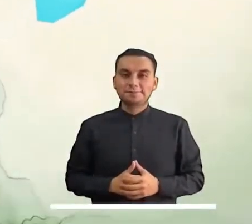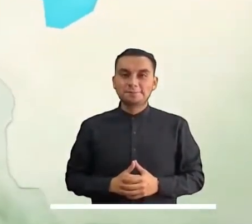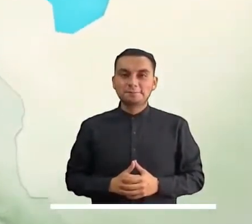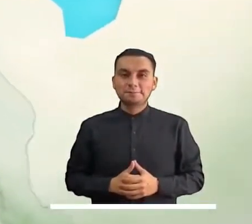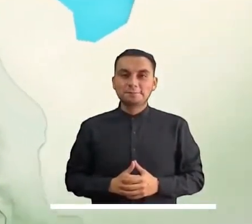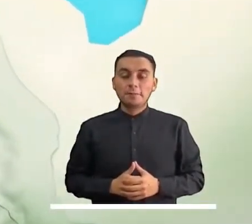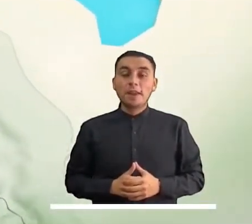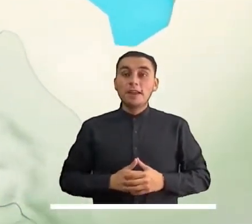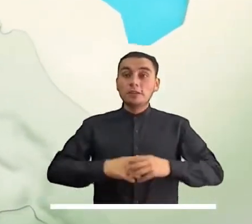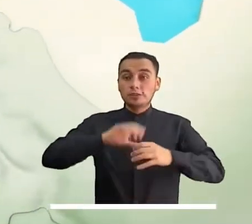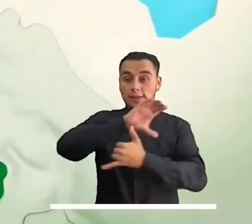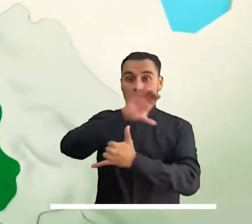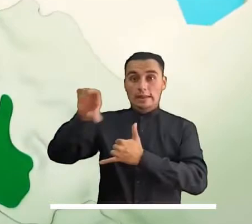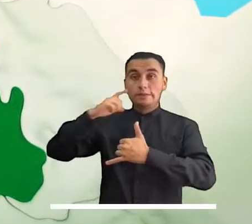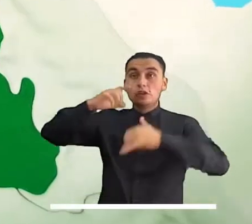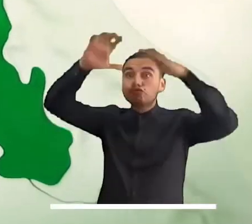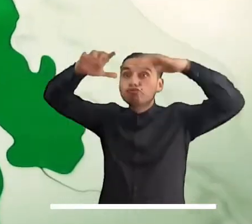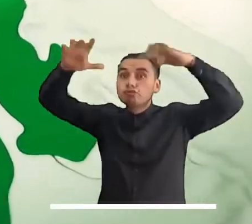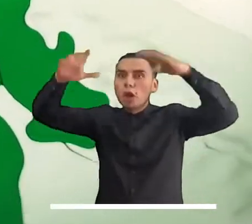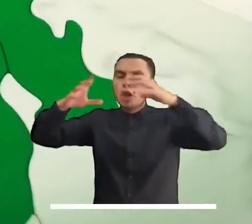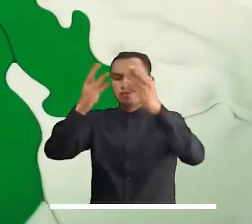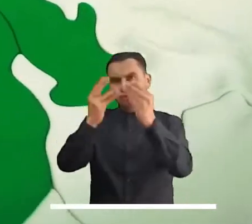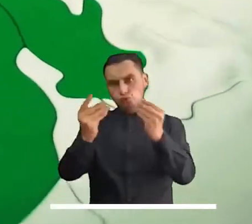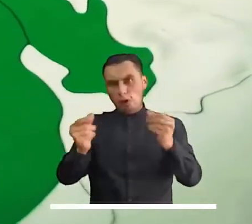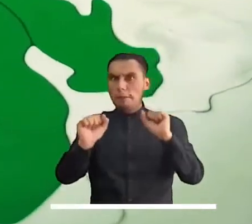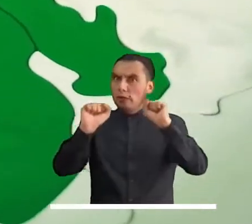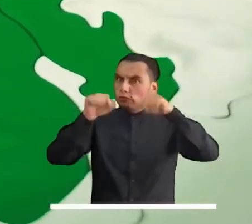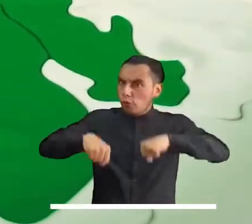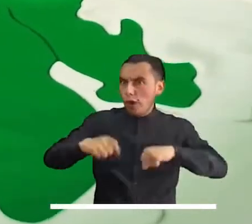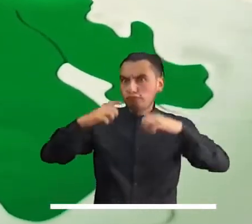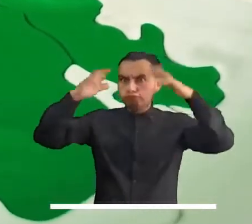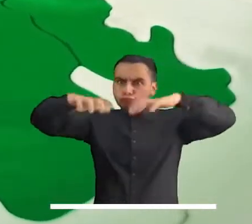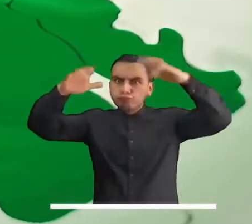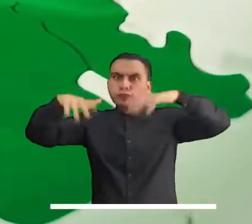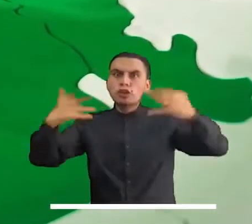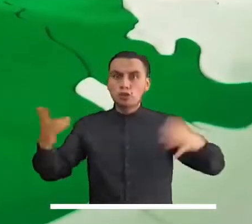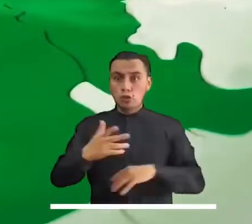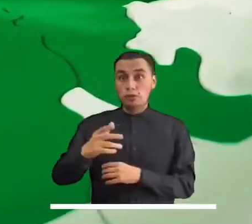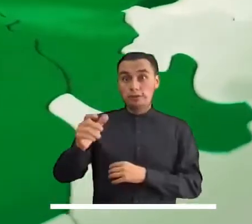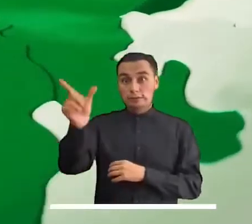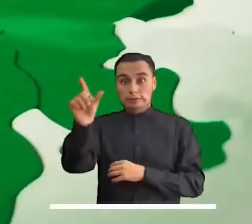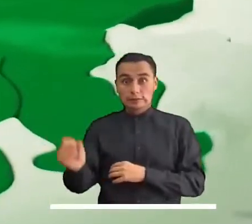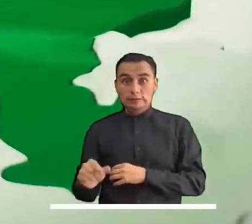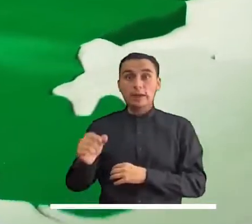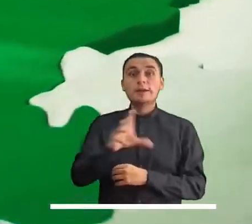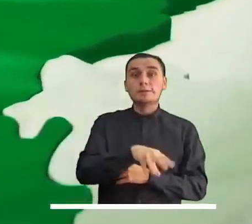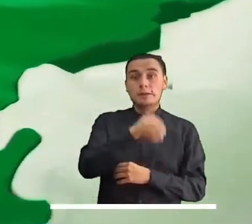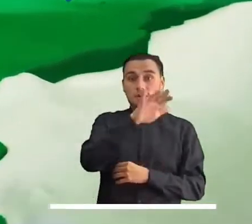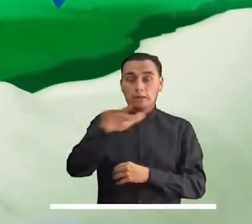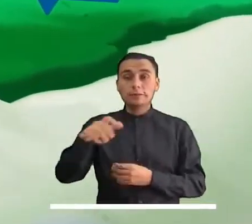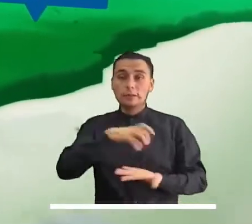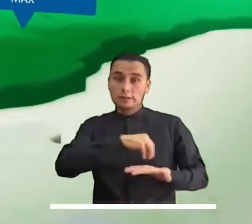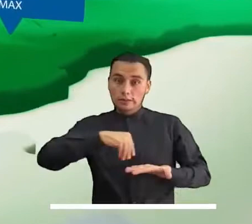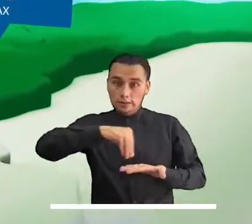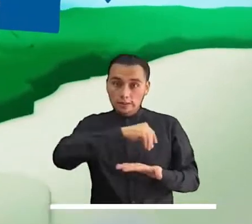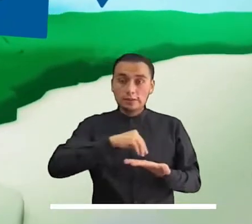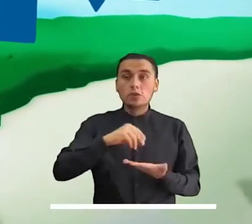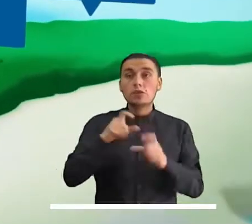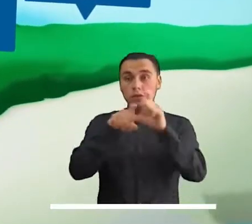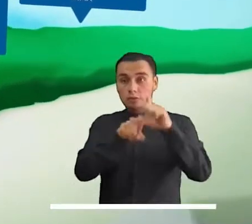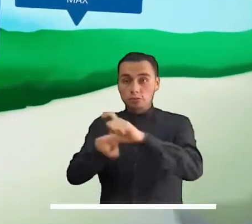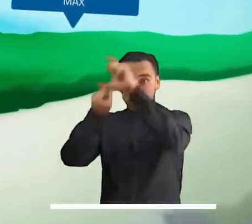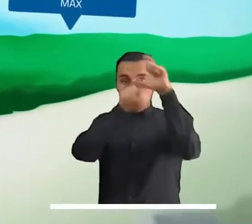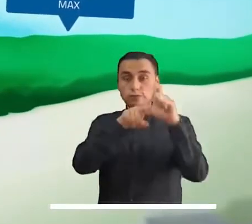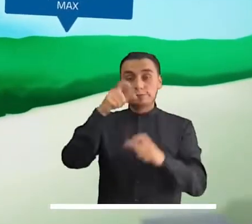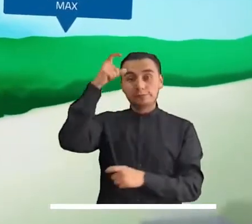Las lluvias del Caribe serían entre ligeras y moderadas y se esperan en los departamentos de Cesar, Magdalena, Atlántico, La Guajira y Córdoba.